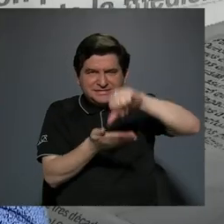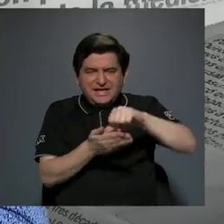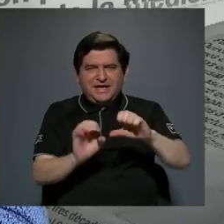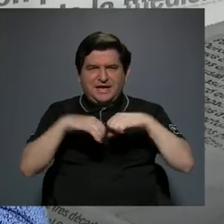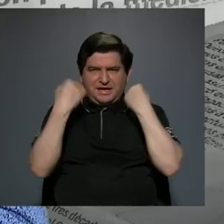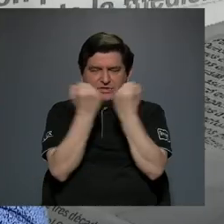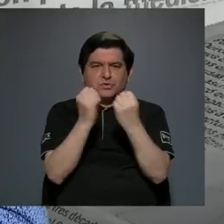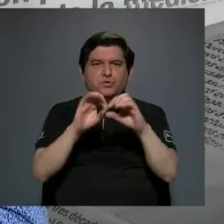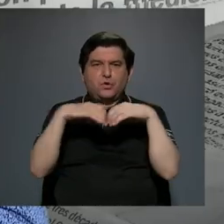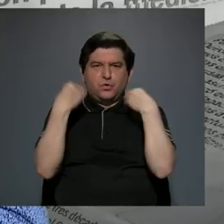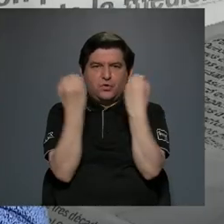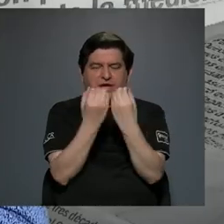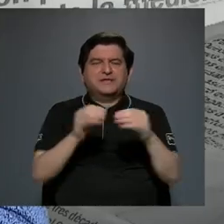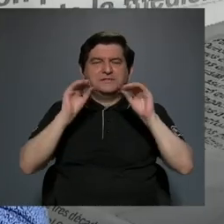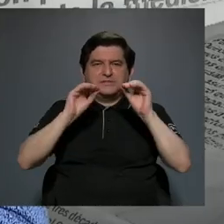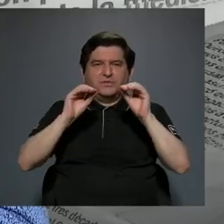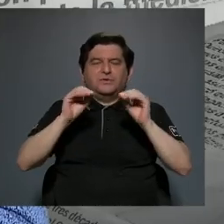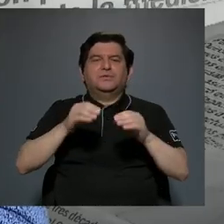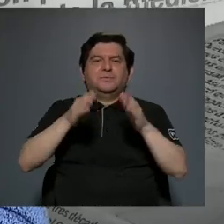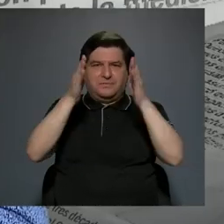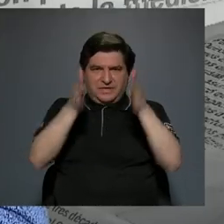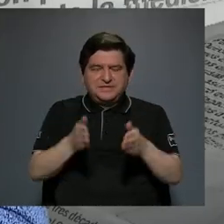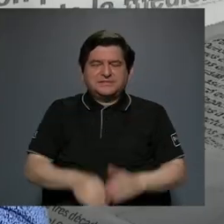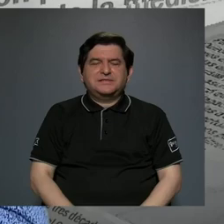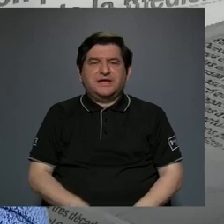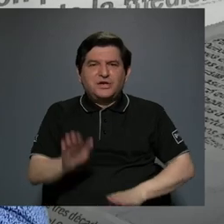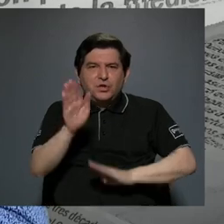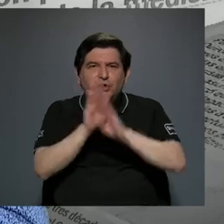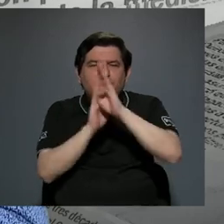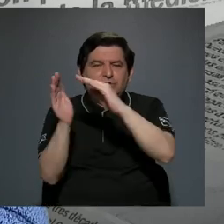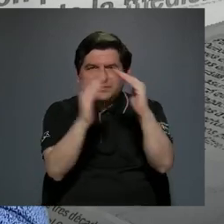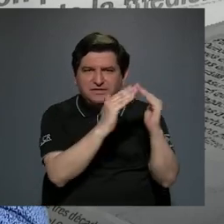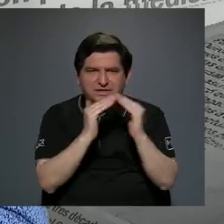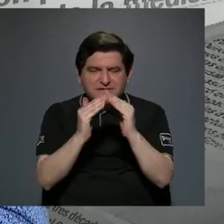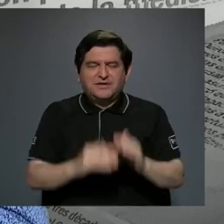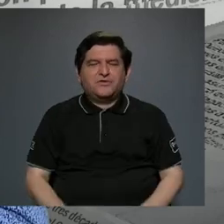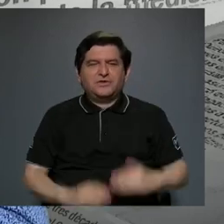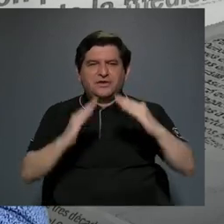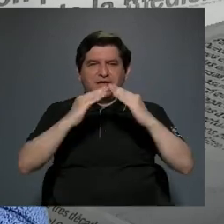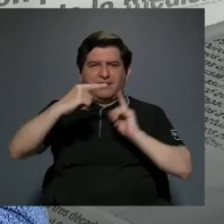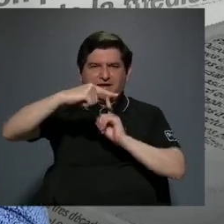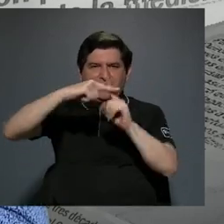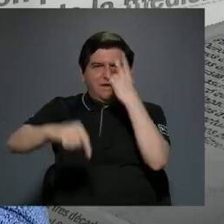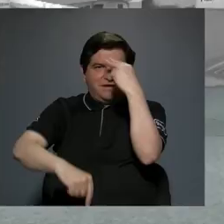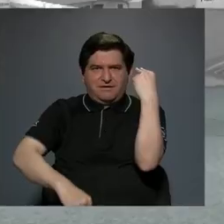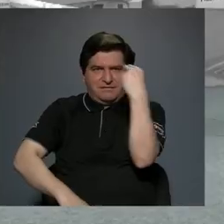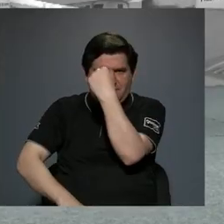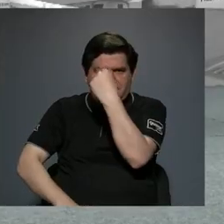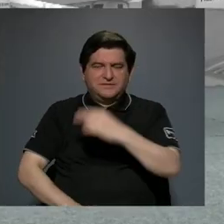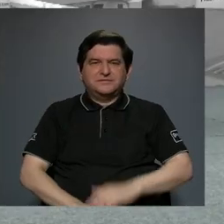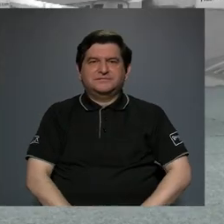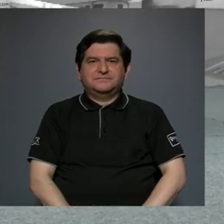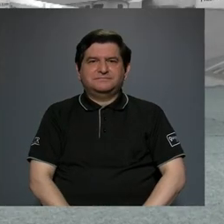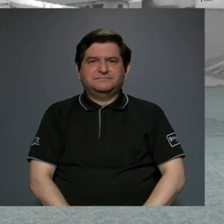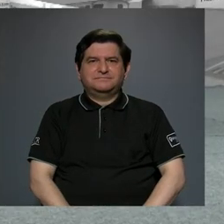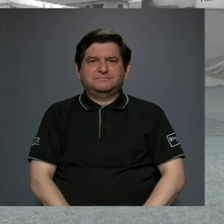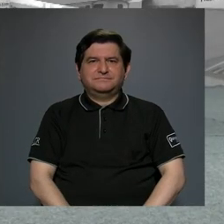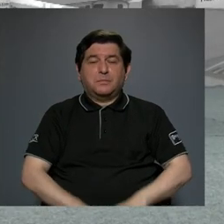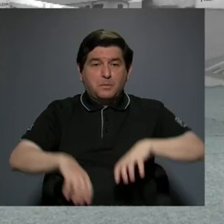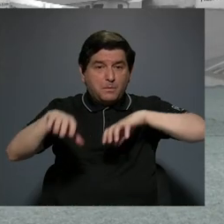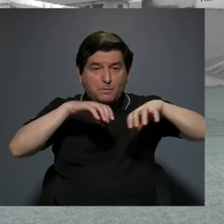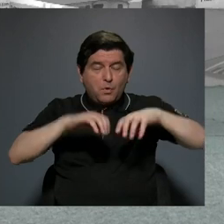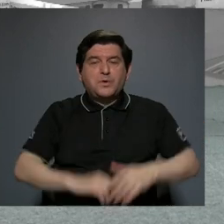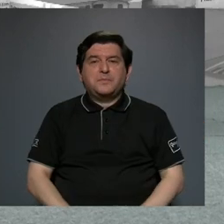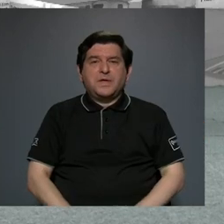las organizaciones del Magisterio, Desarrollo Comunal, la Iglesia Católica, el Movimiento